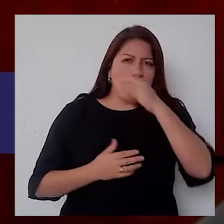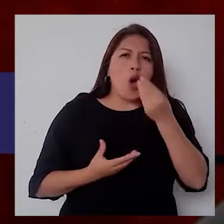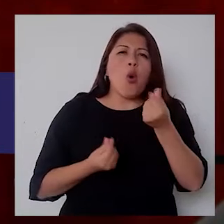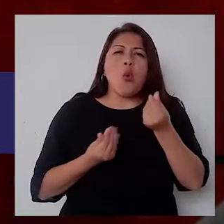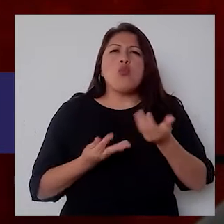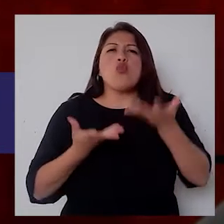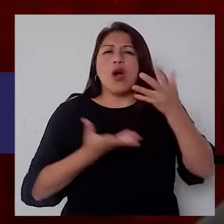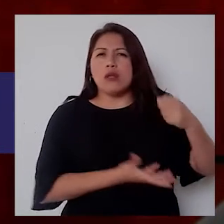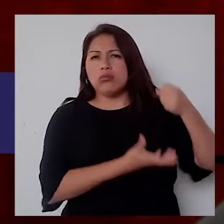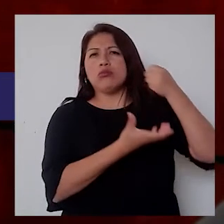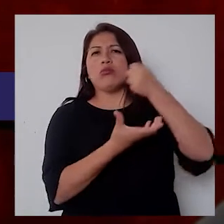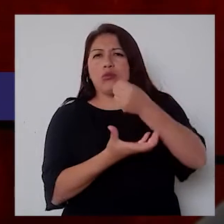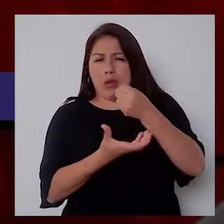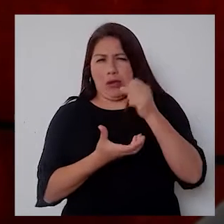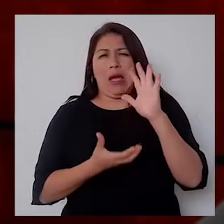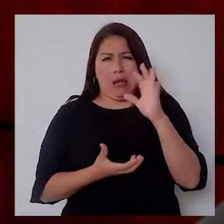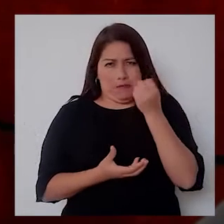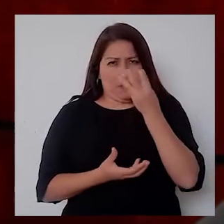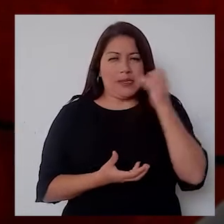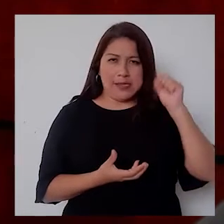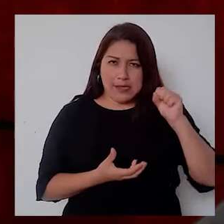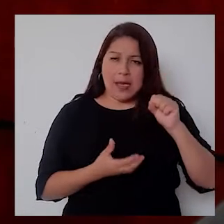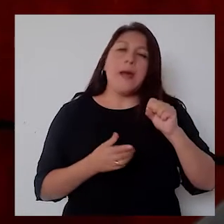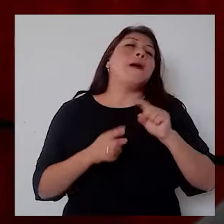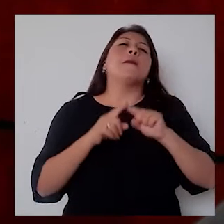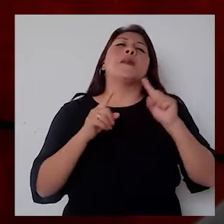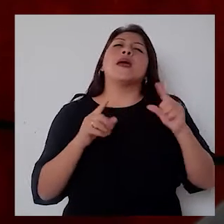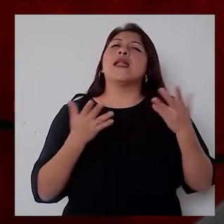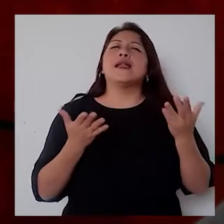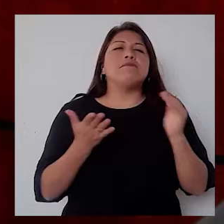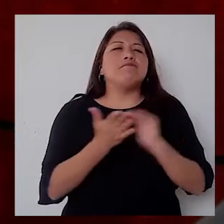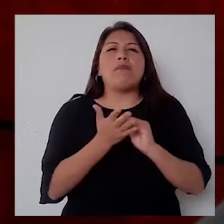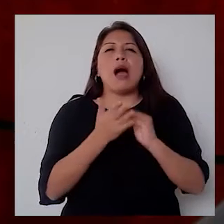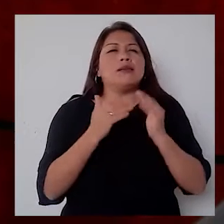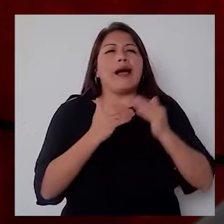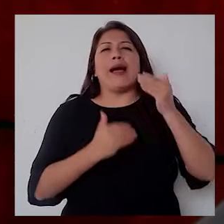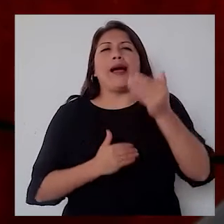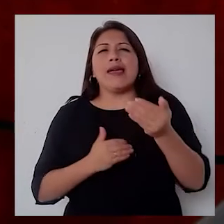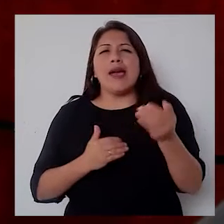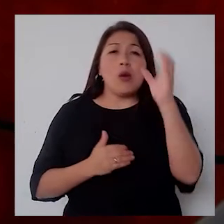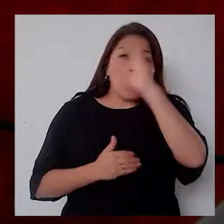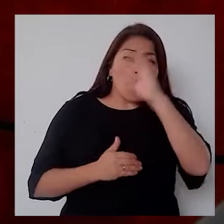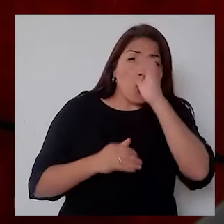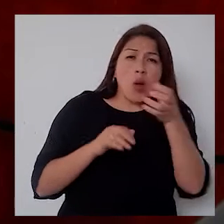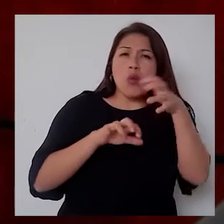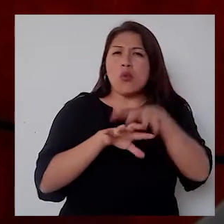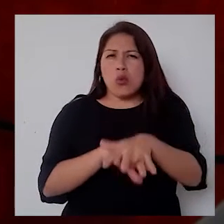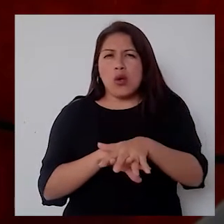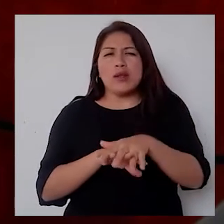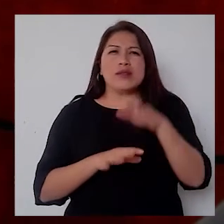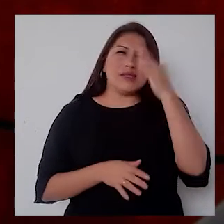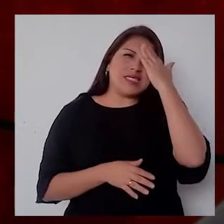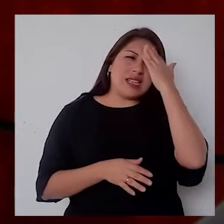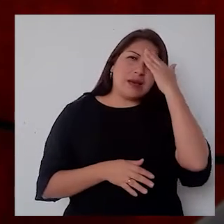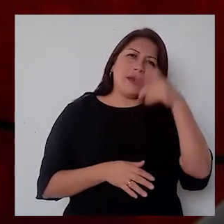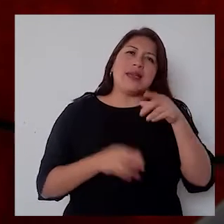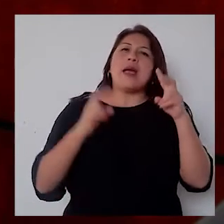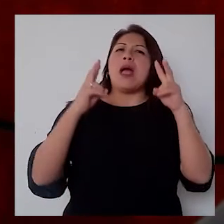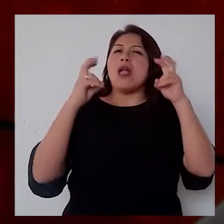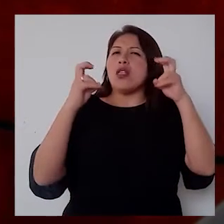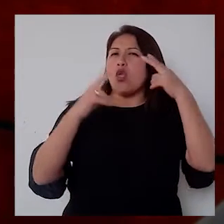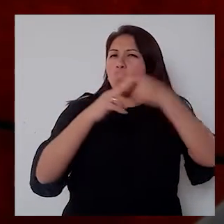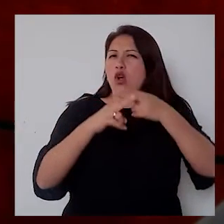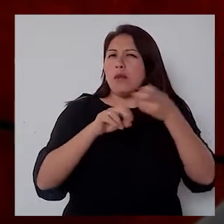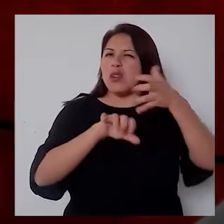que buscan más allá de la inclusión, porque es un término que ha sido bastante empleado y yo